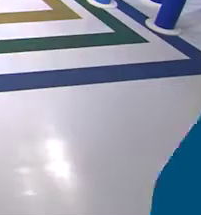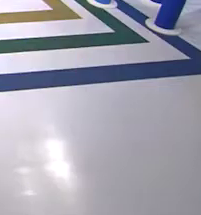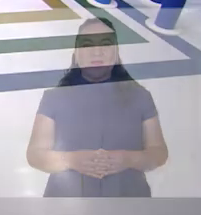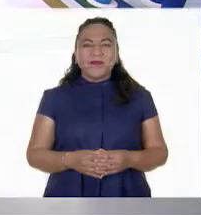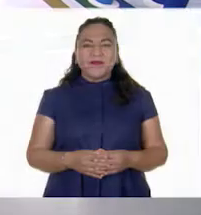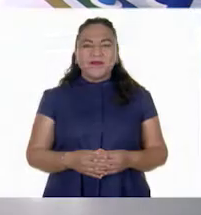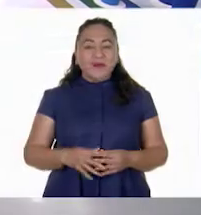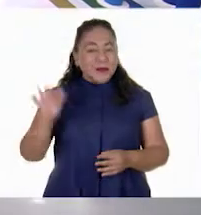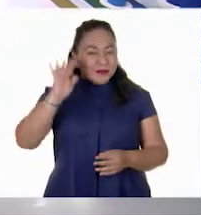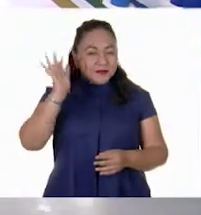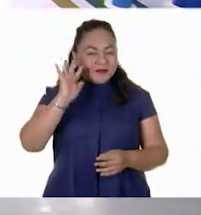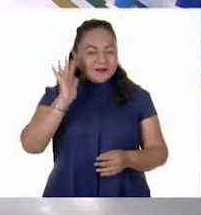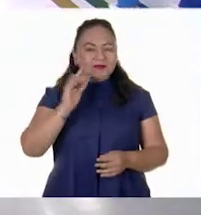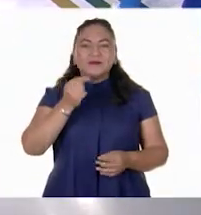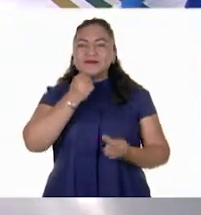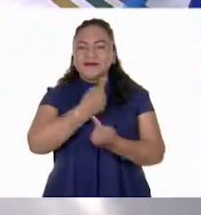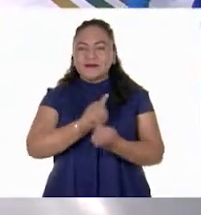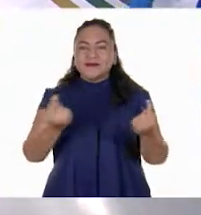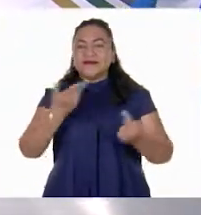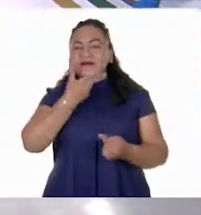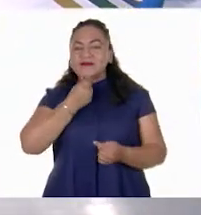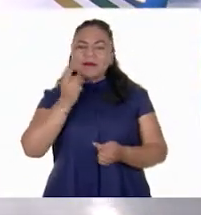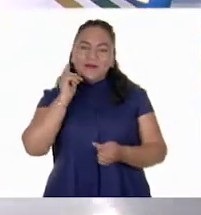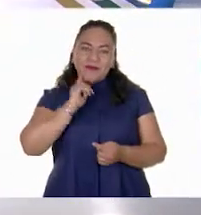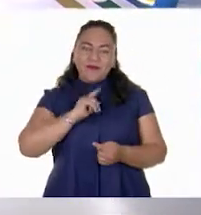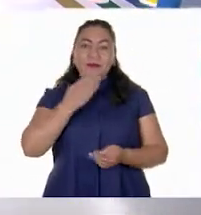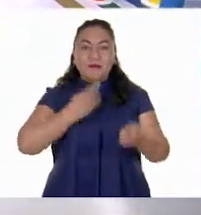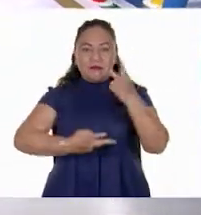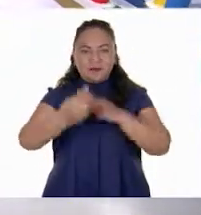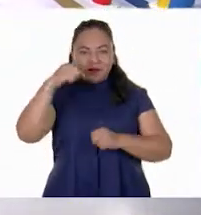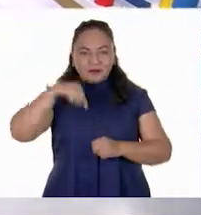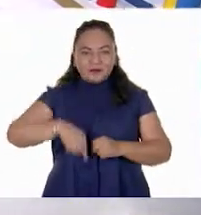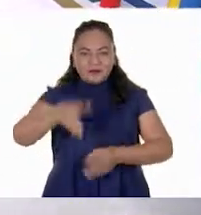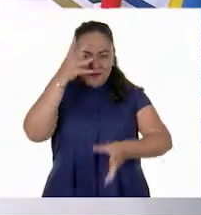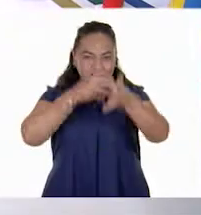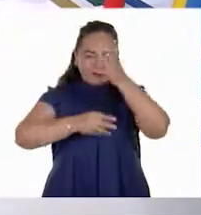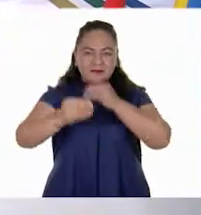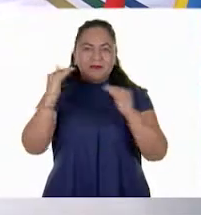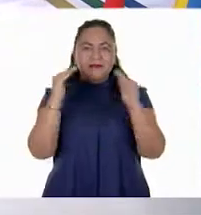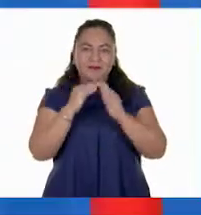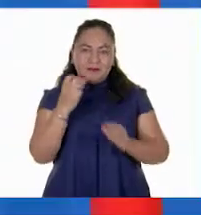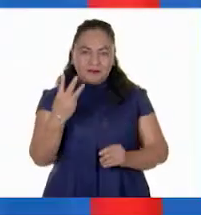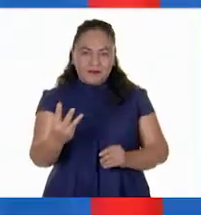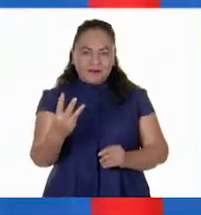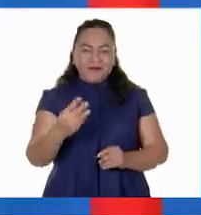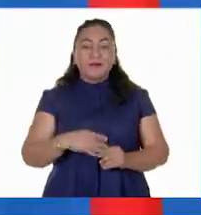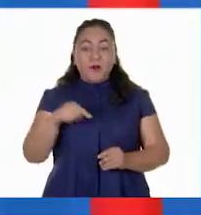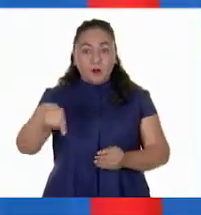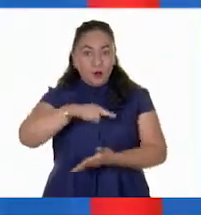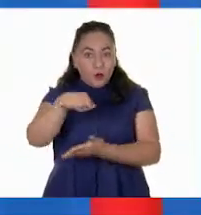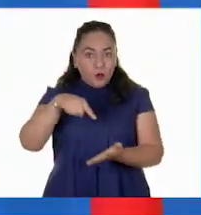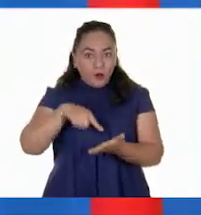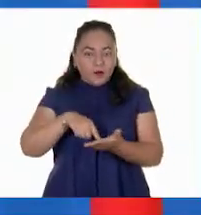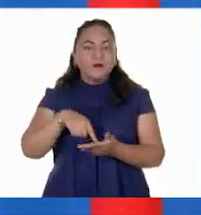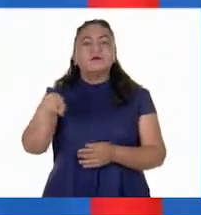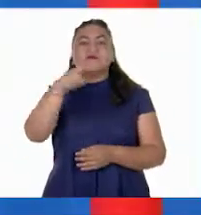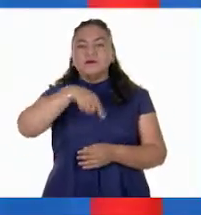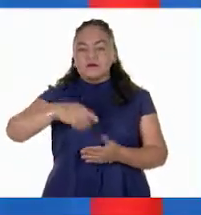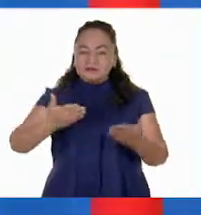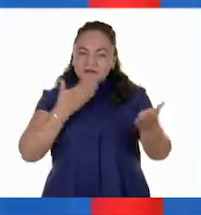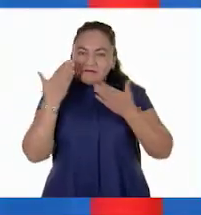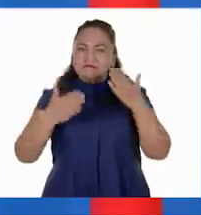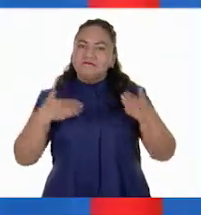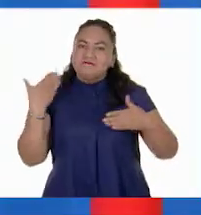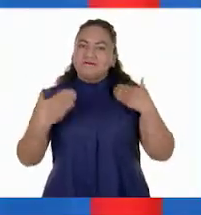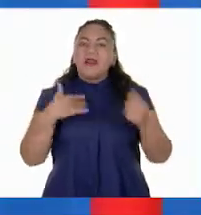Hola, niñas y niños, bienvenidos a un programa más de Aprende en Casa 3. Un espacio en el que vamos a poder estudiar y